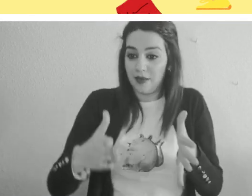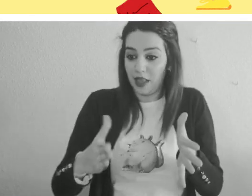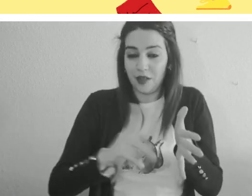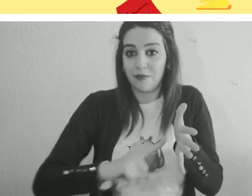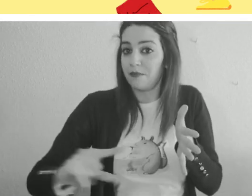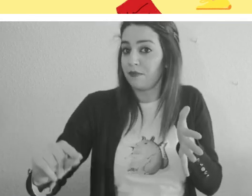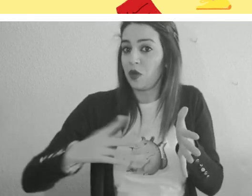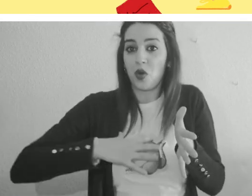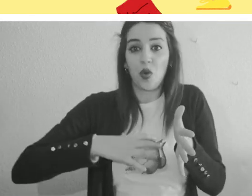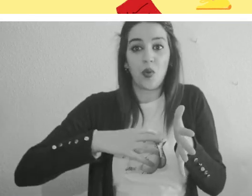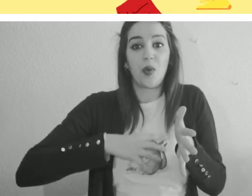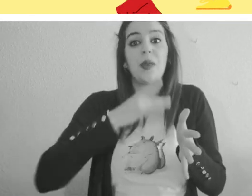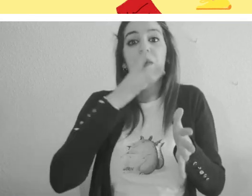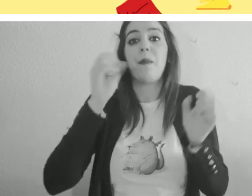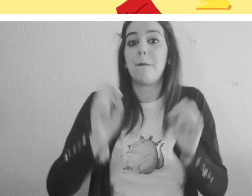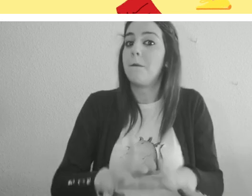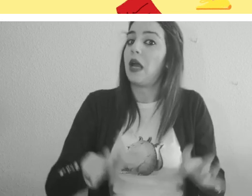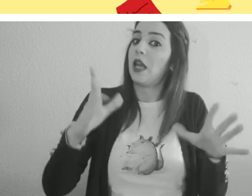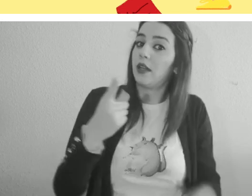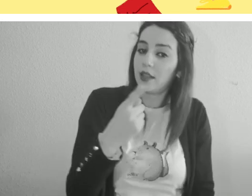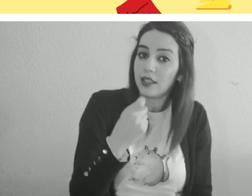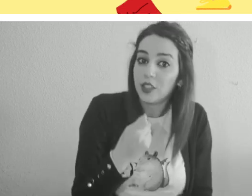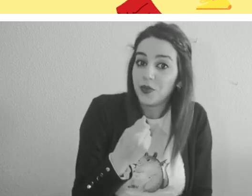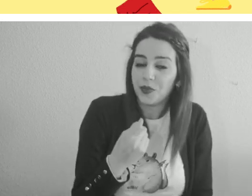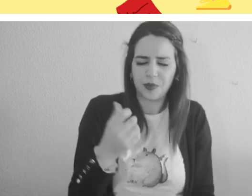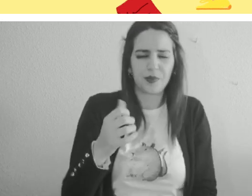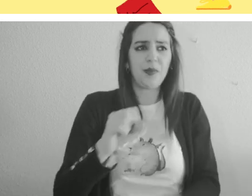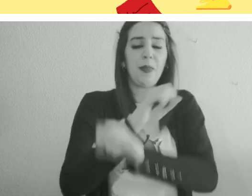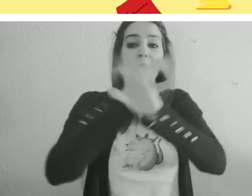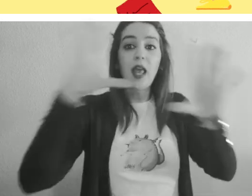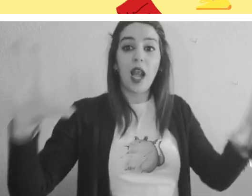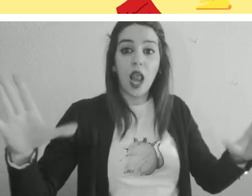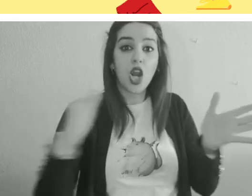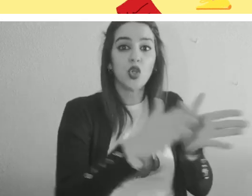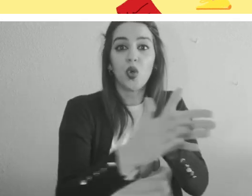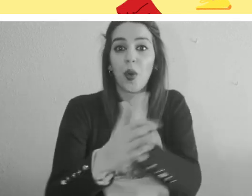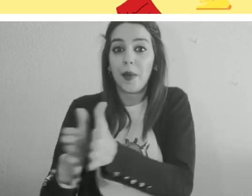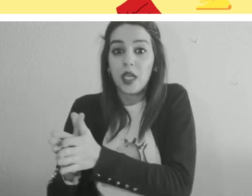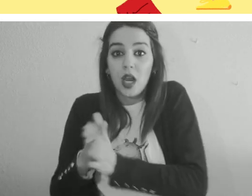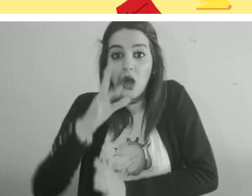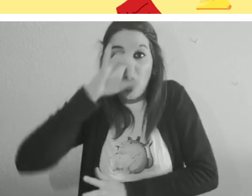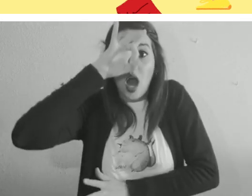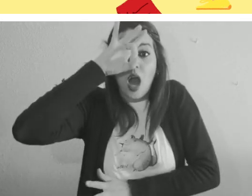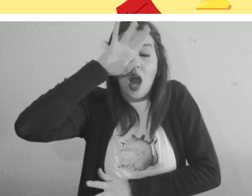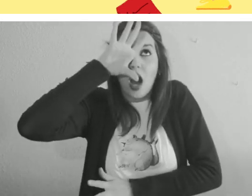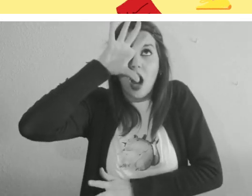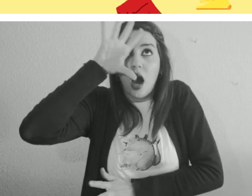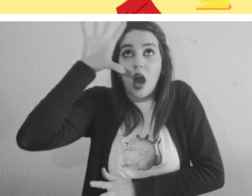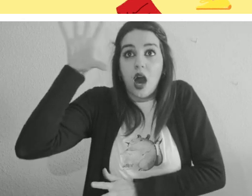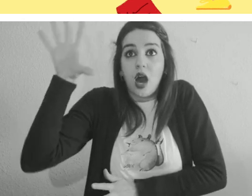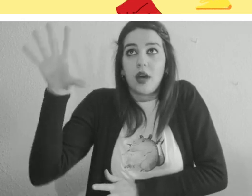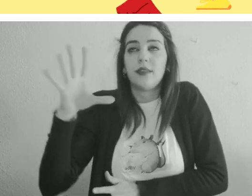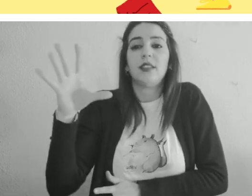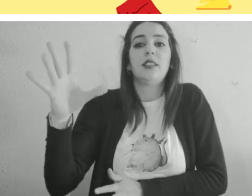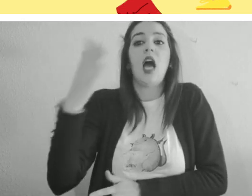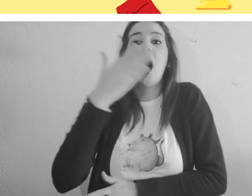necesito la magia que hay en ella. Clara y sus compañeros se quedaron atónitos. Al sonar el timbre